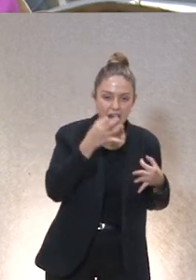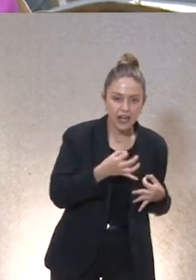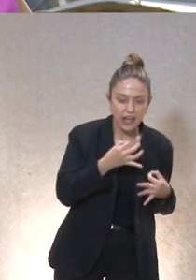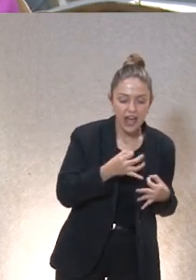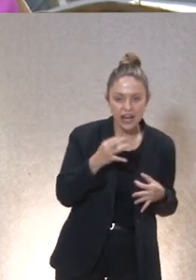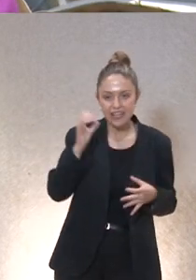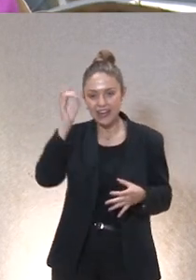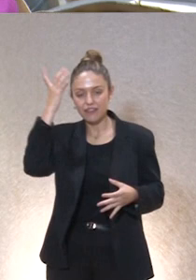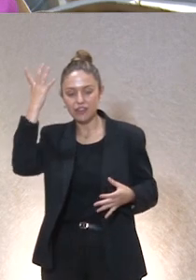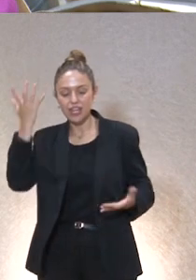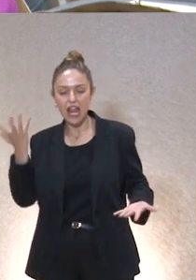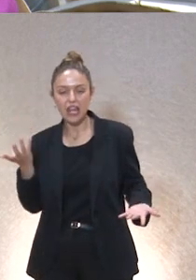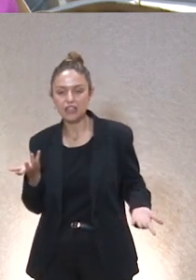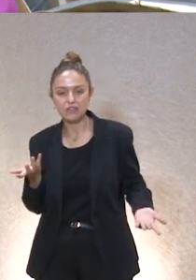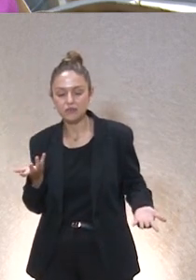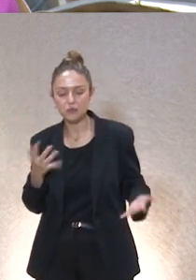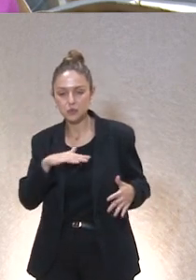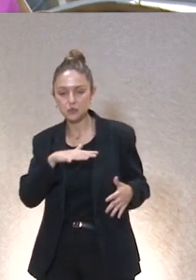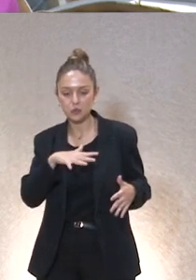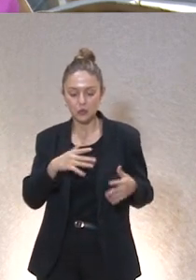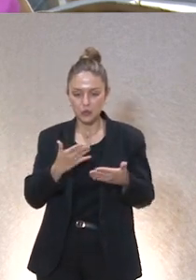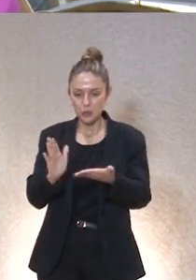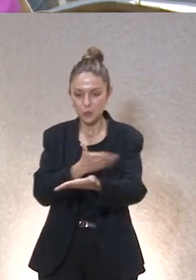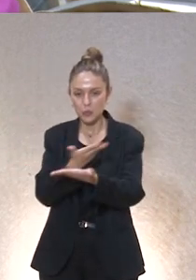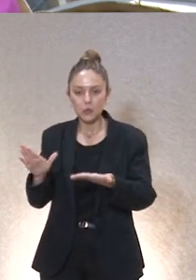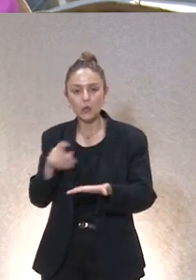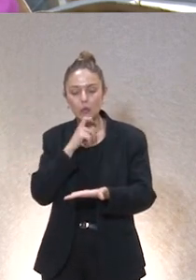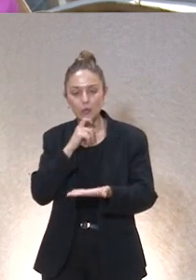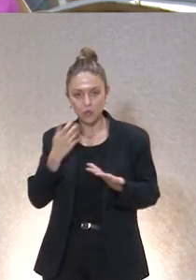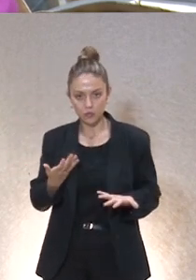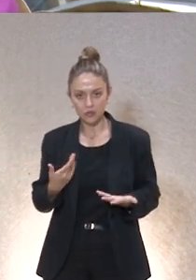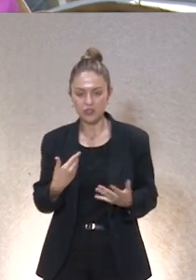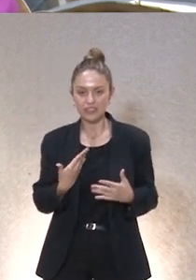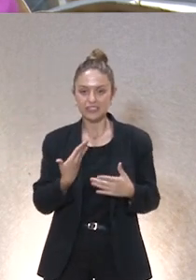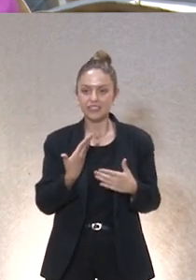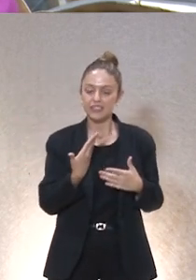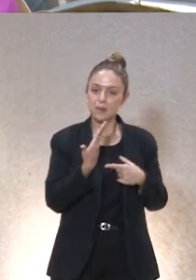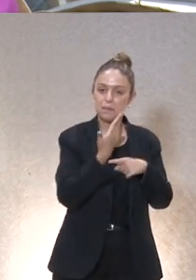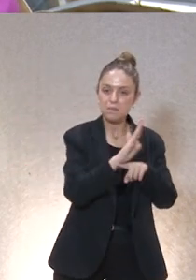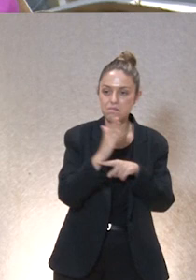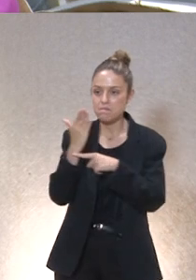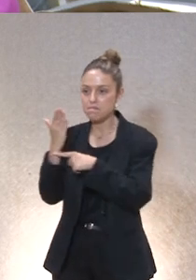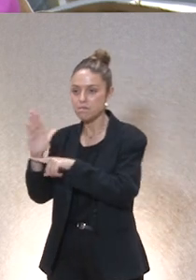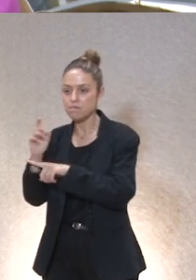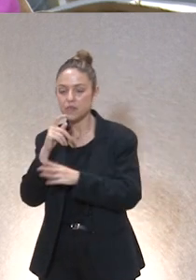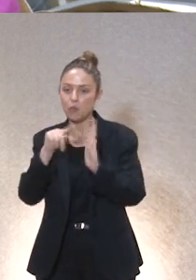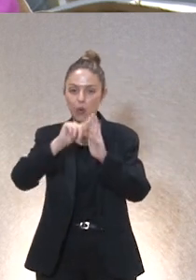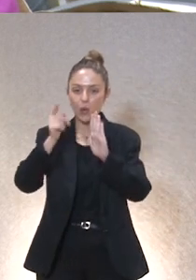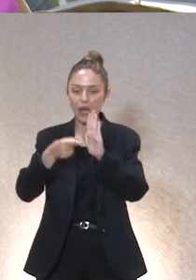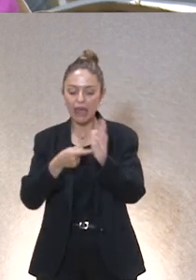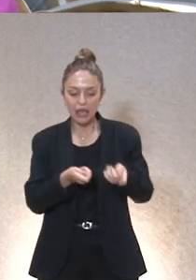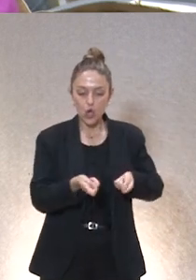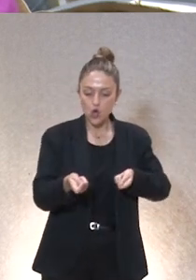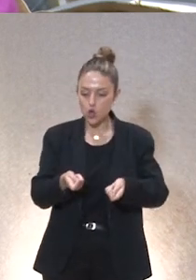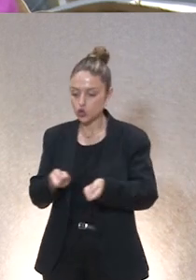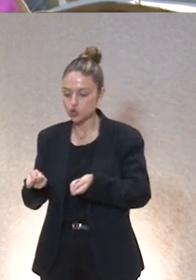artificial y cómo se se está planteando o cómo se va a llegar a legislar porque